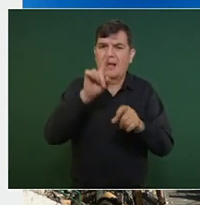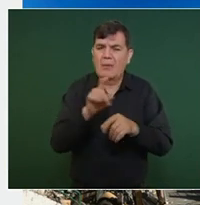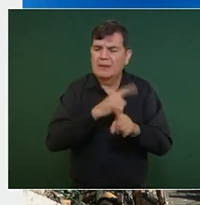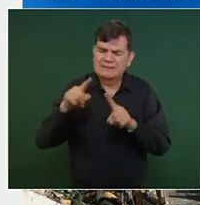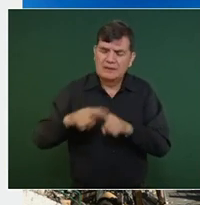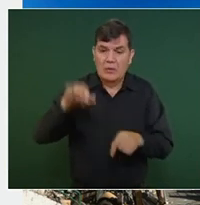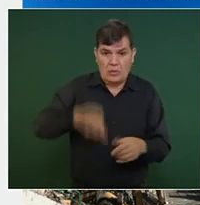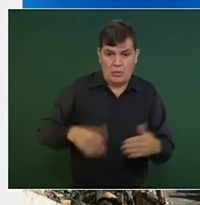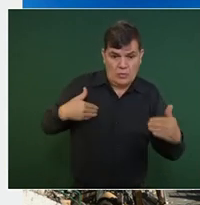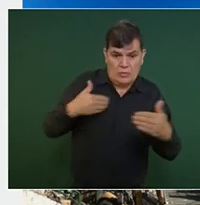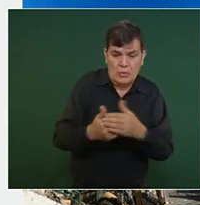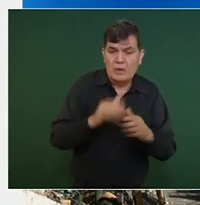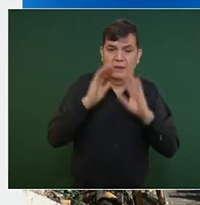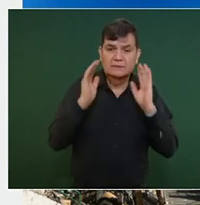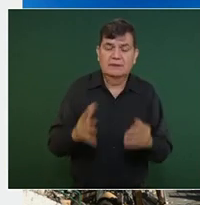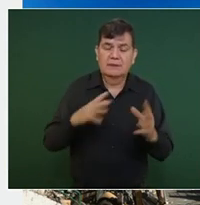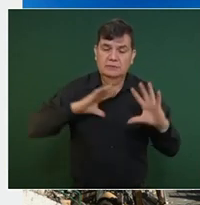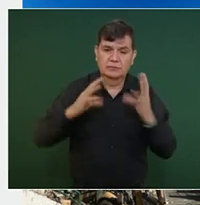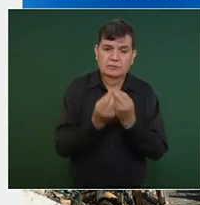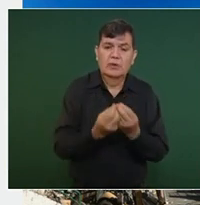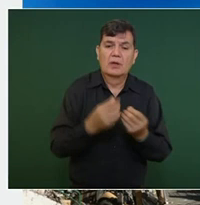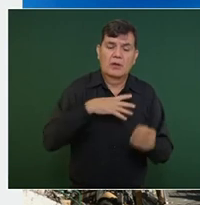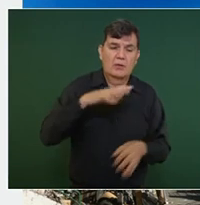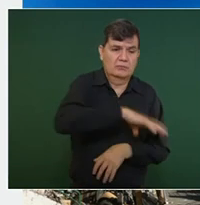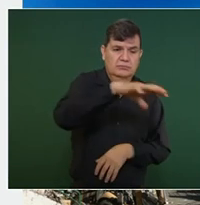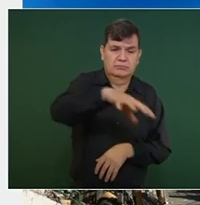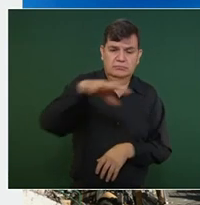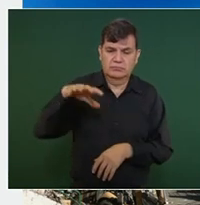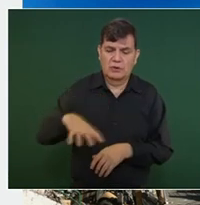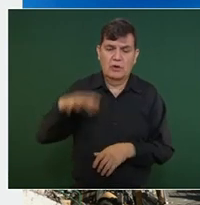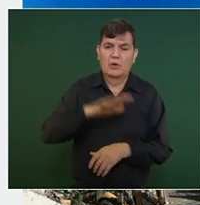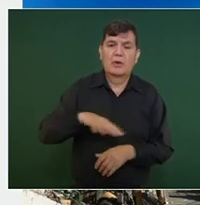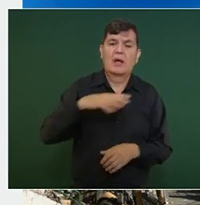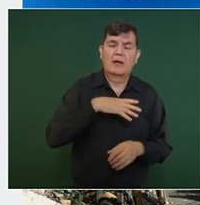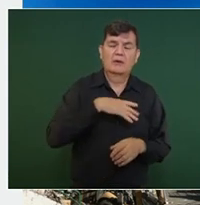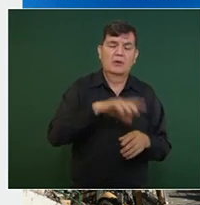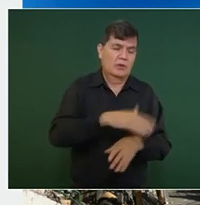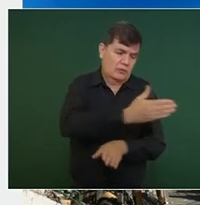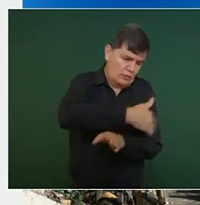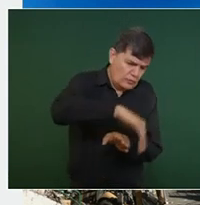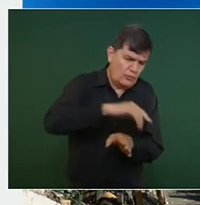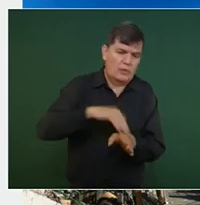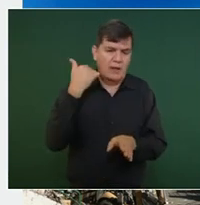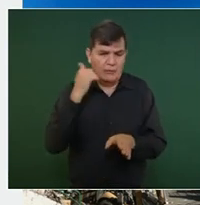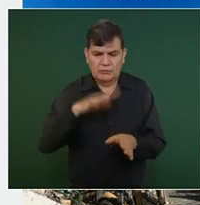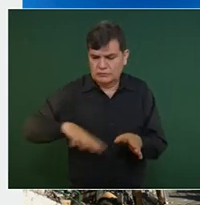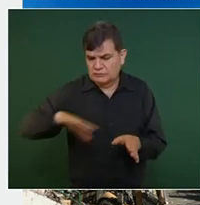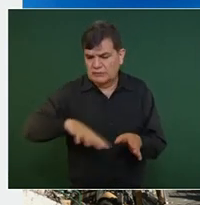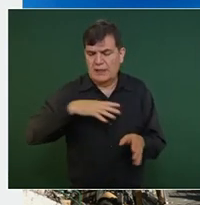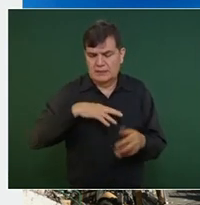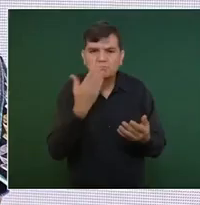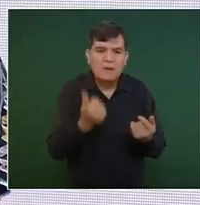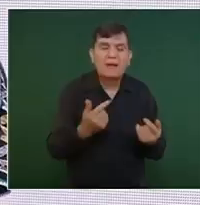Y al día de hoy se han visitado la totalidad de colonias de Acapulco y de Coyuca de Benítez, donde tenemos los siguientes